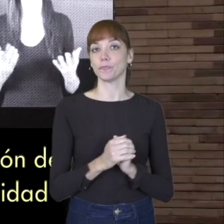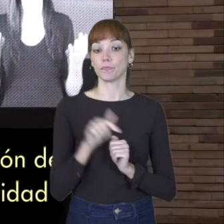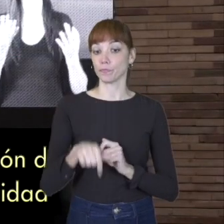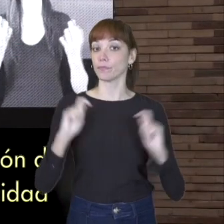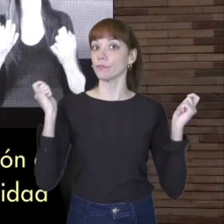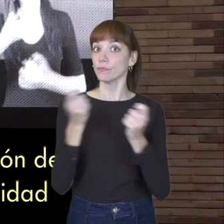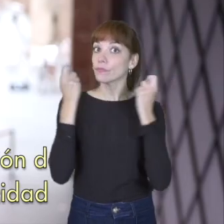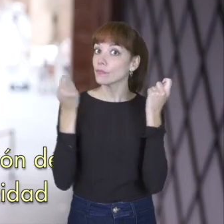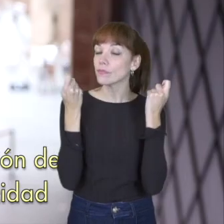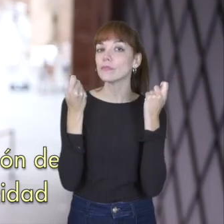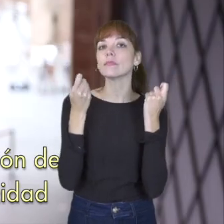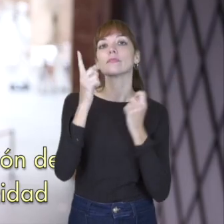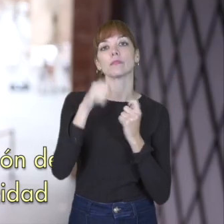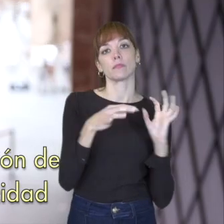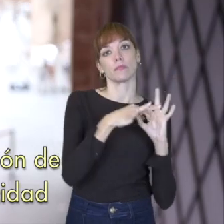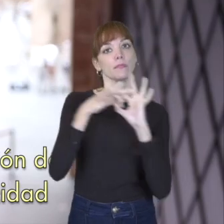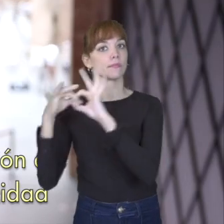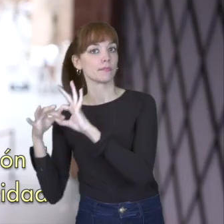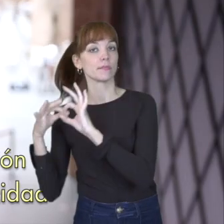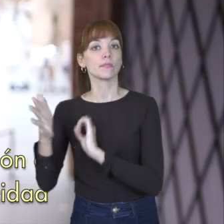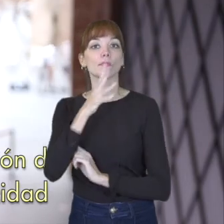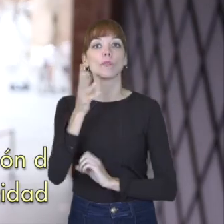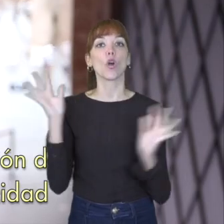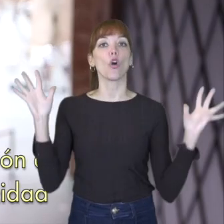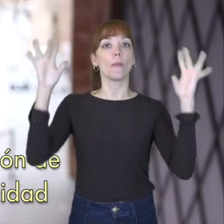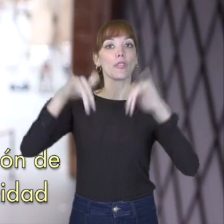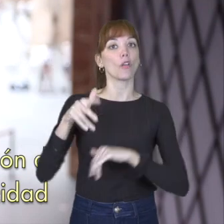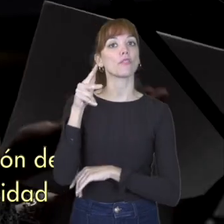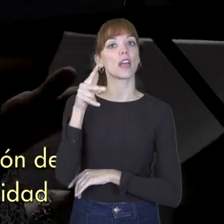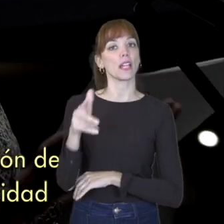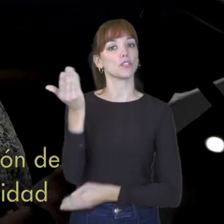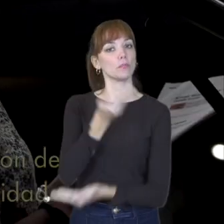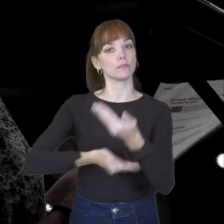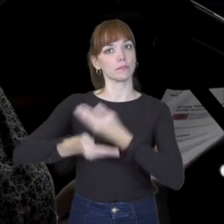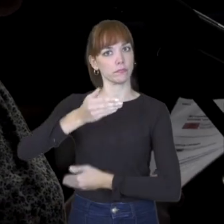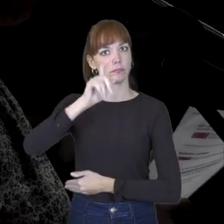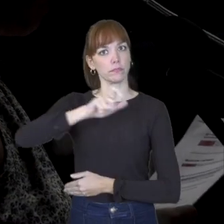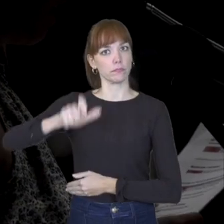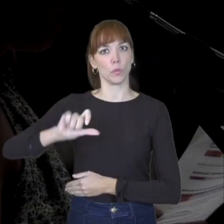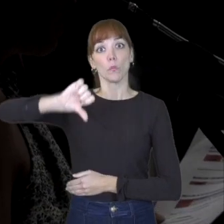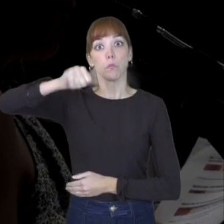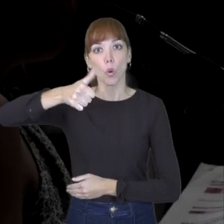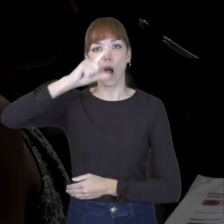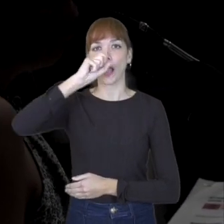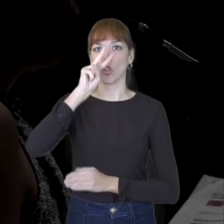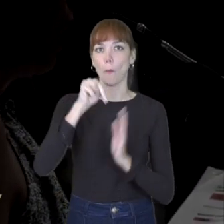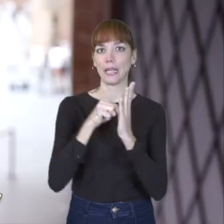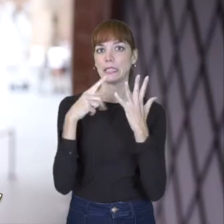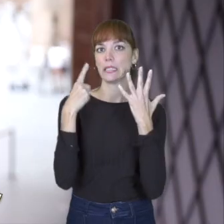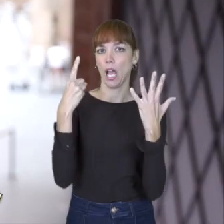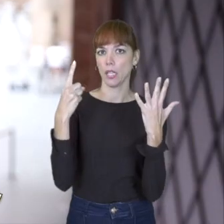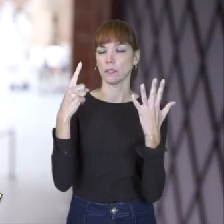Esta campaña, además, se liga a la Convención de los Derechos de las Personas con Discapacidad, que fue aprobada en el 2006. Y